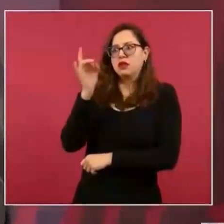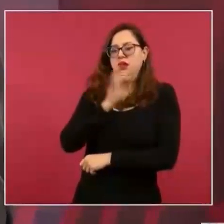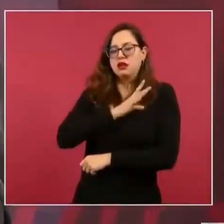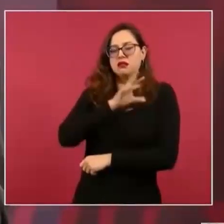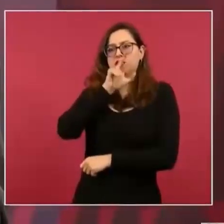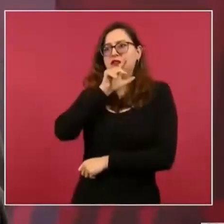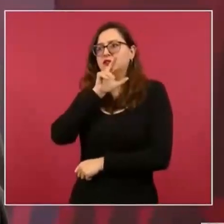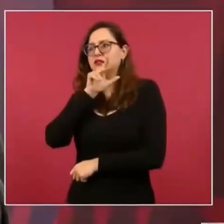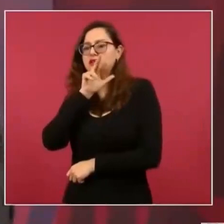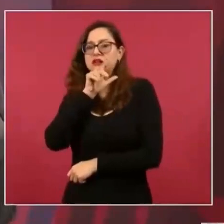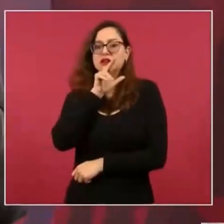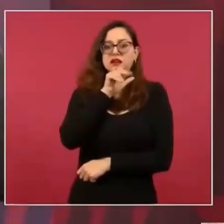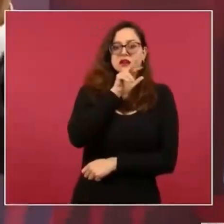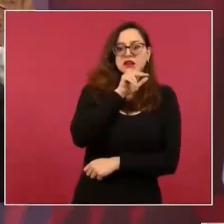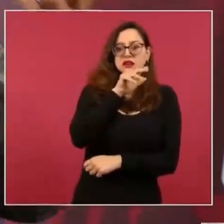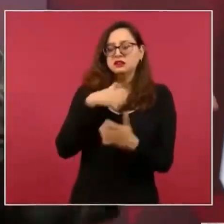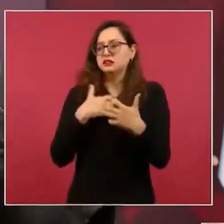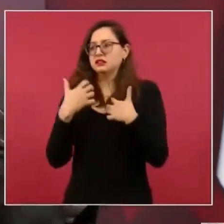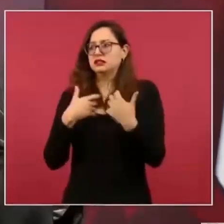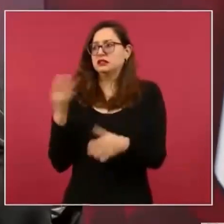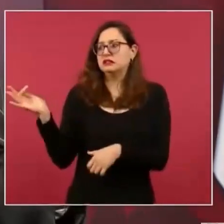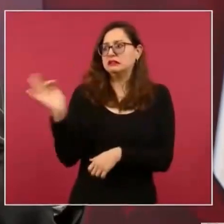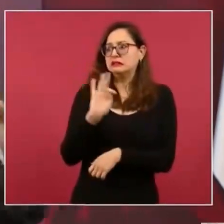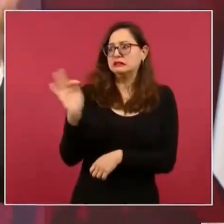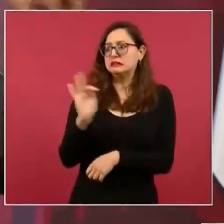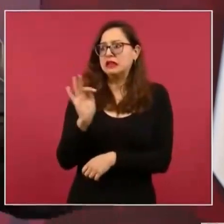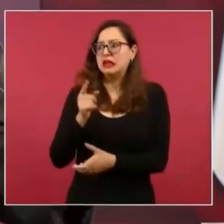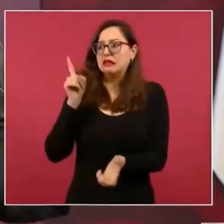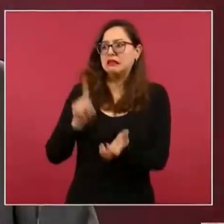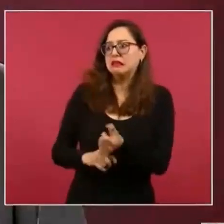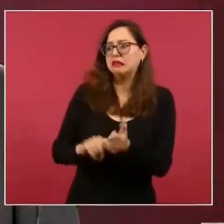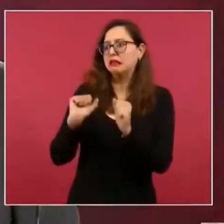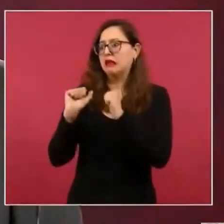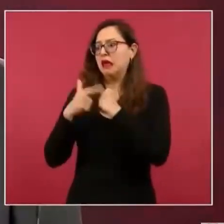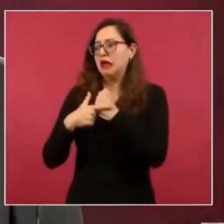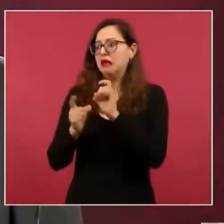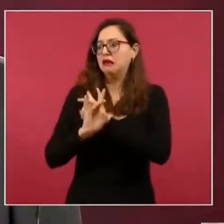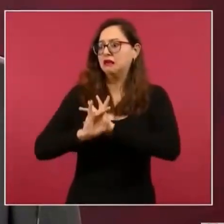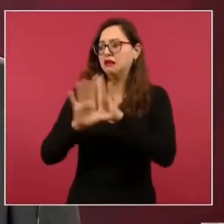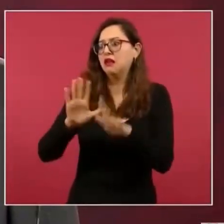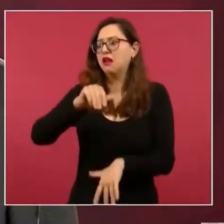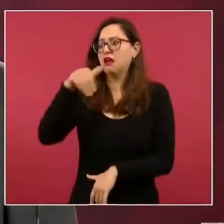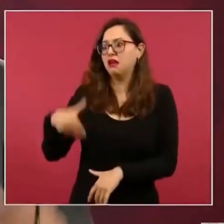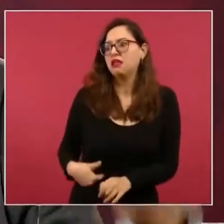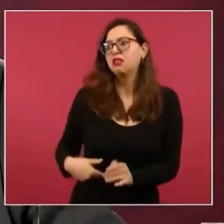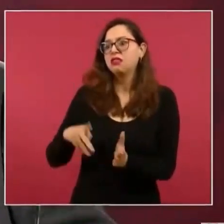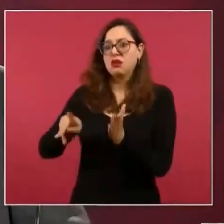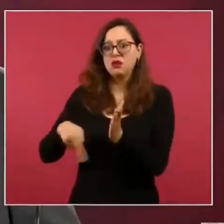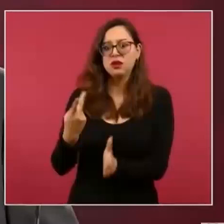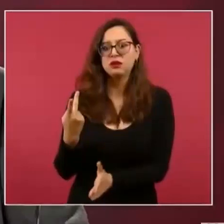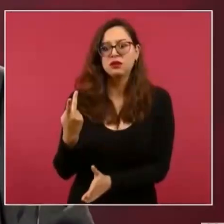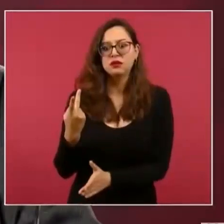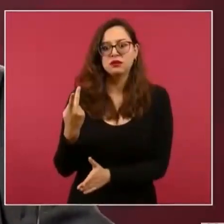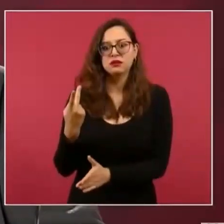preocupación de que pueda haber un accidente, que